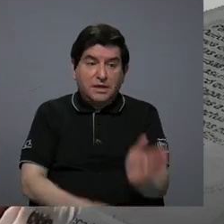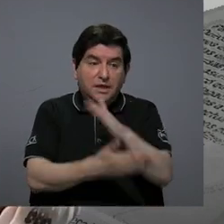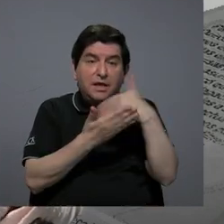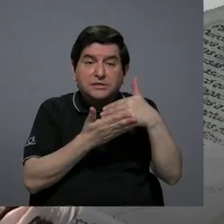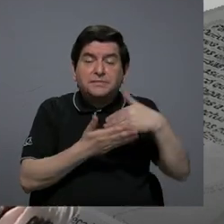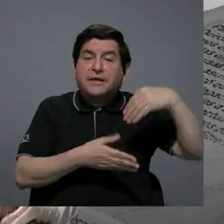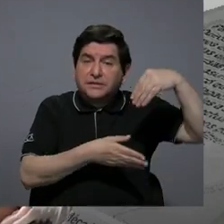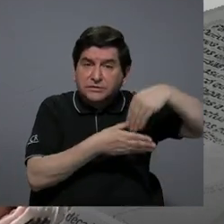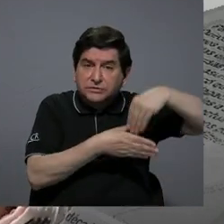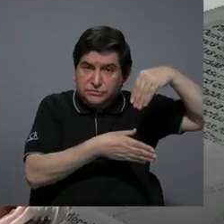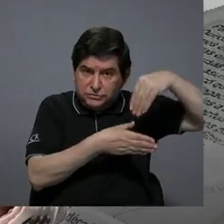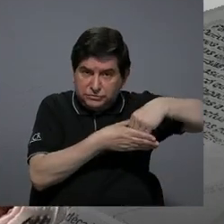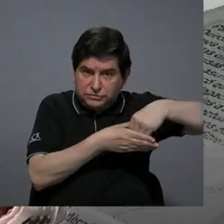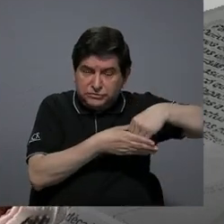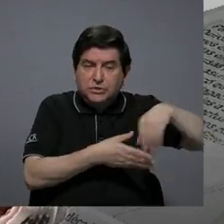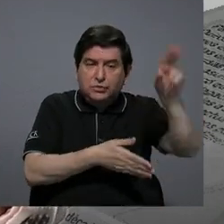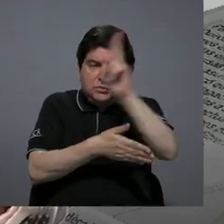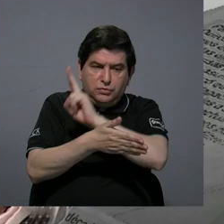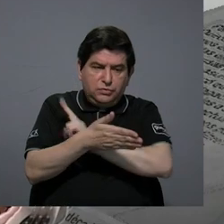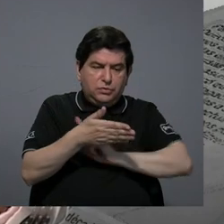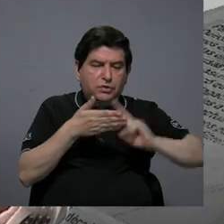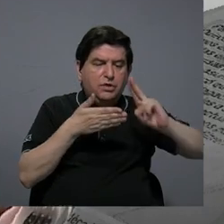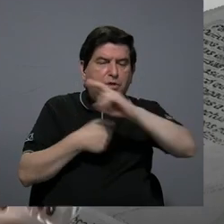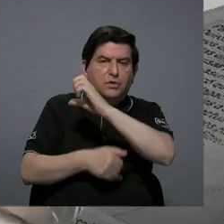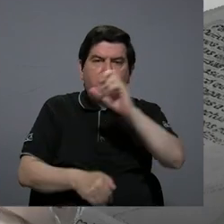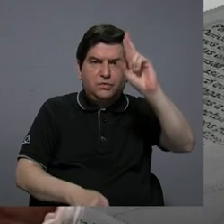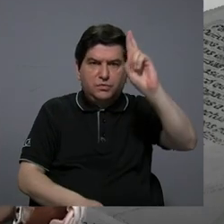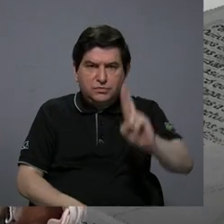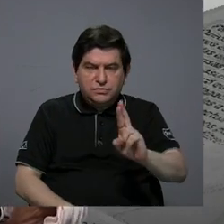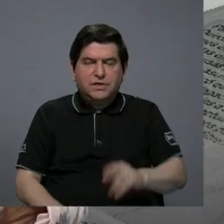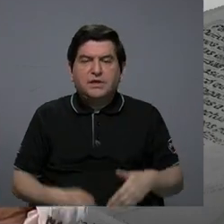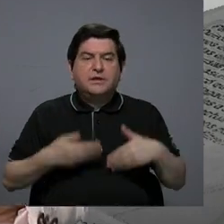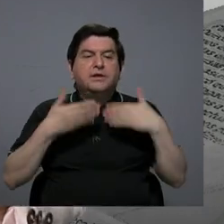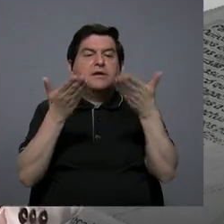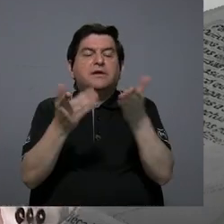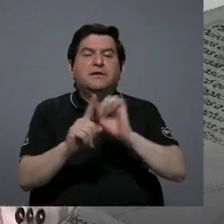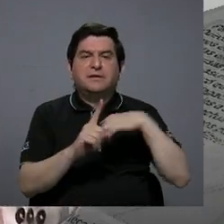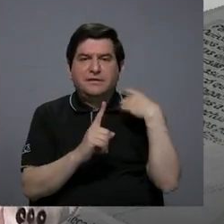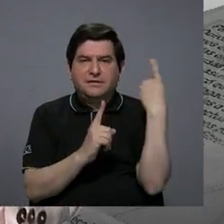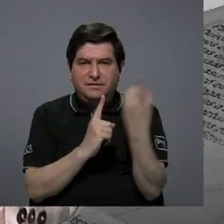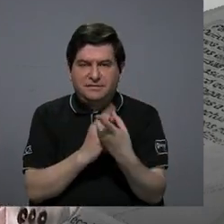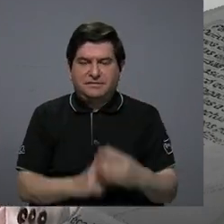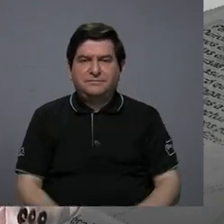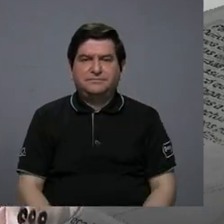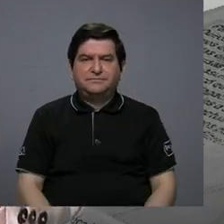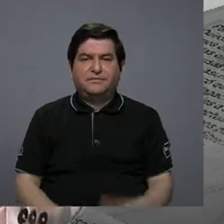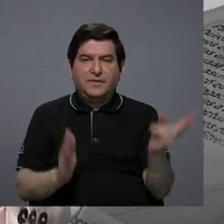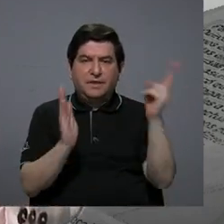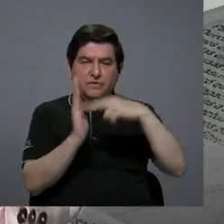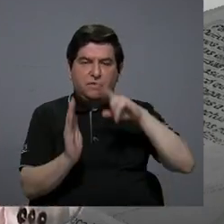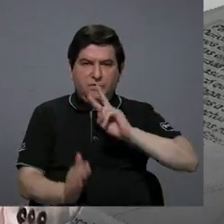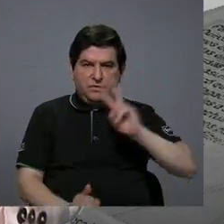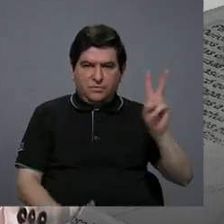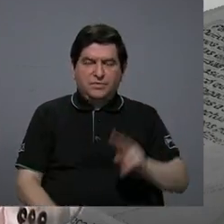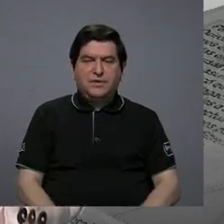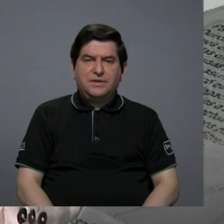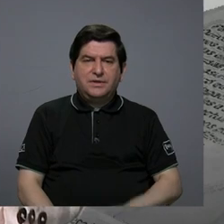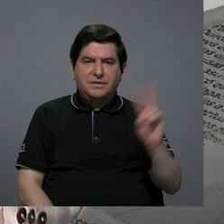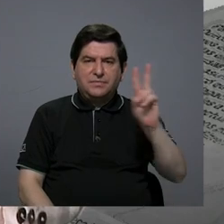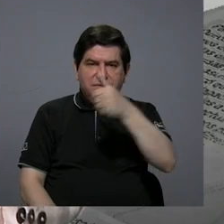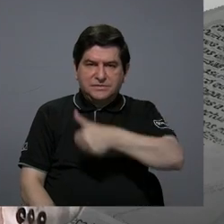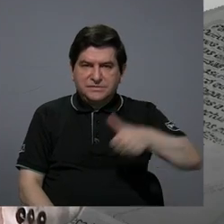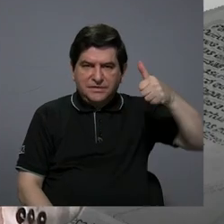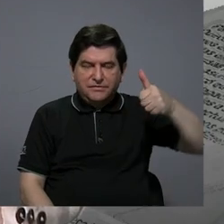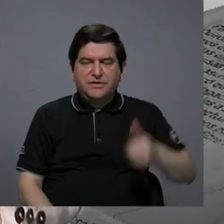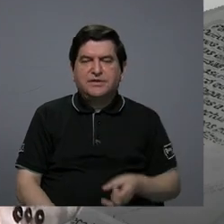de la contribución de la Universidad de Costa Rica a la sociedad. En el 2022, la Vicerrectoría de